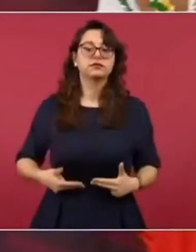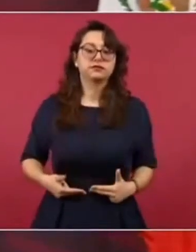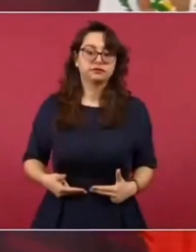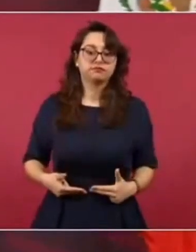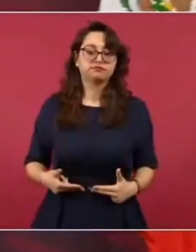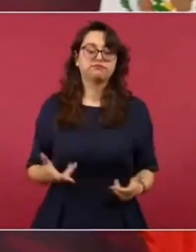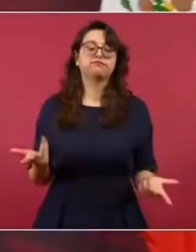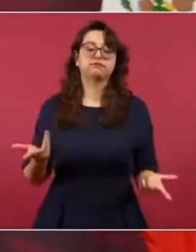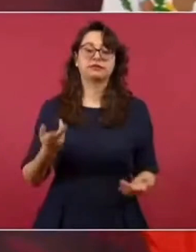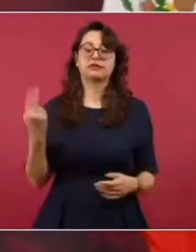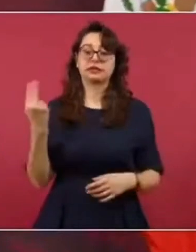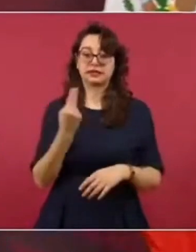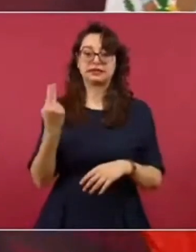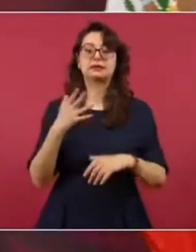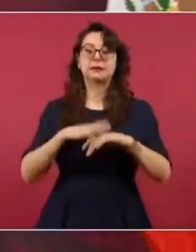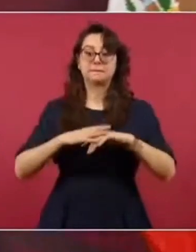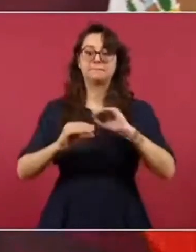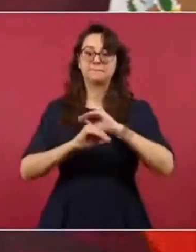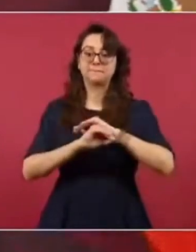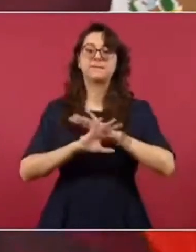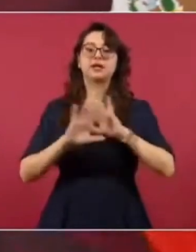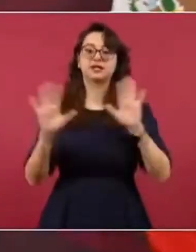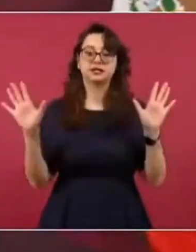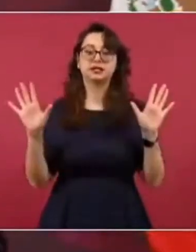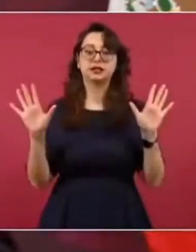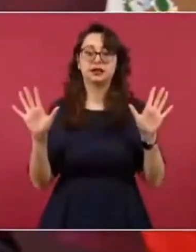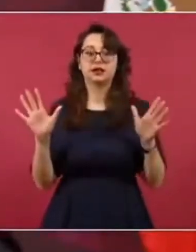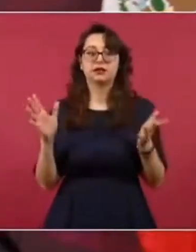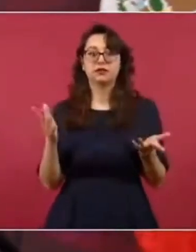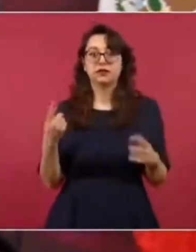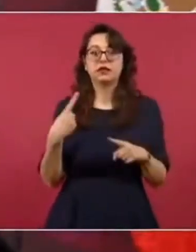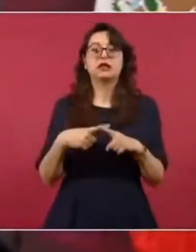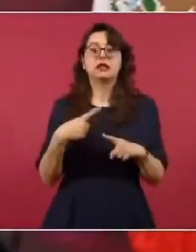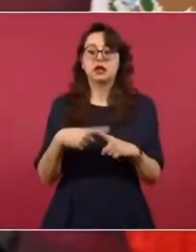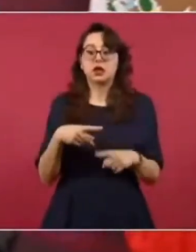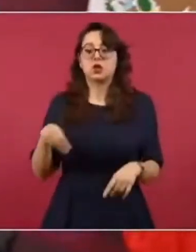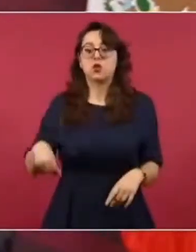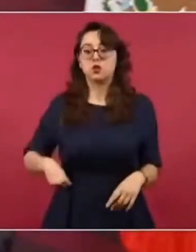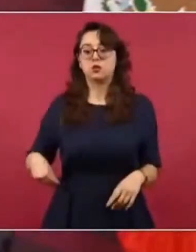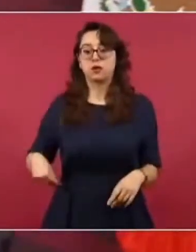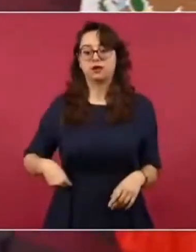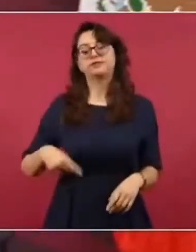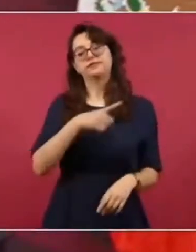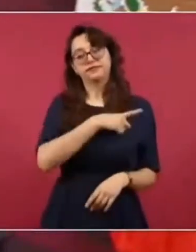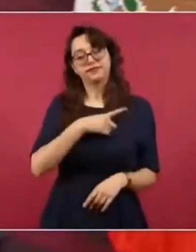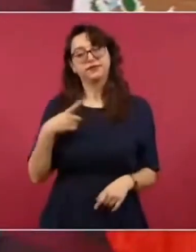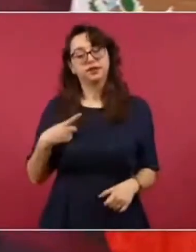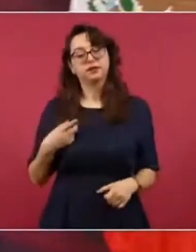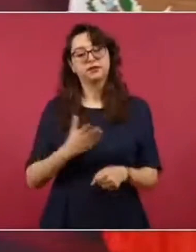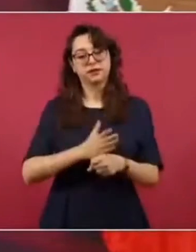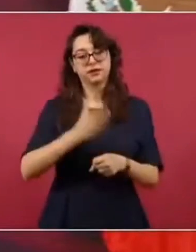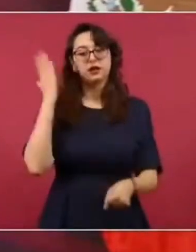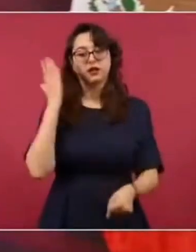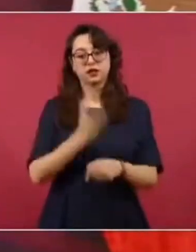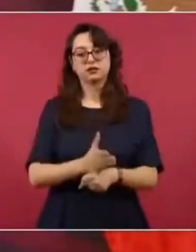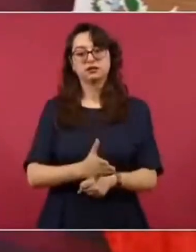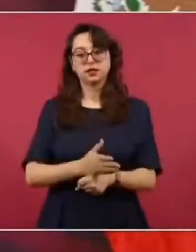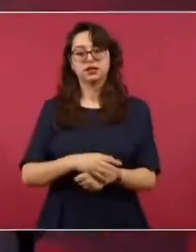aclarado y que tiene que castigarse a los responsables. Sí,